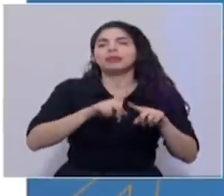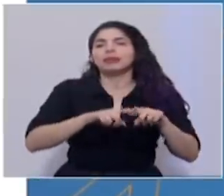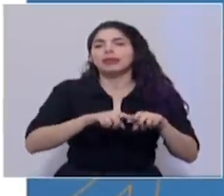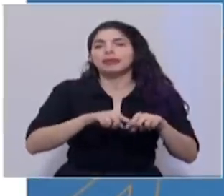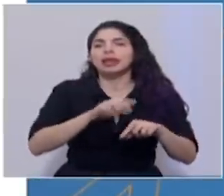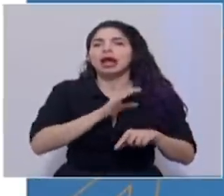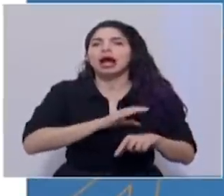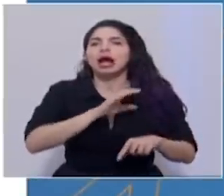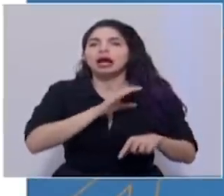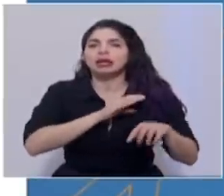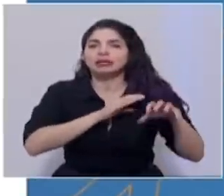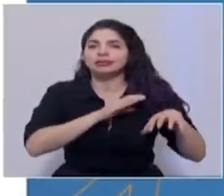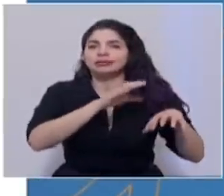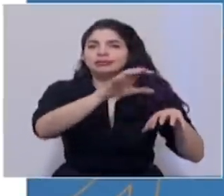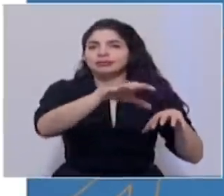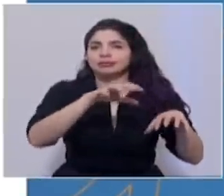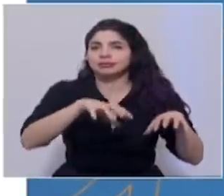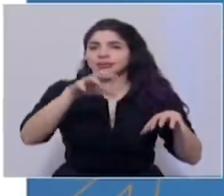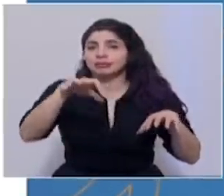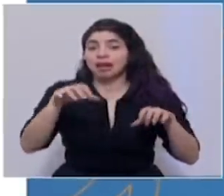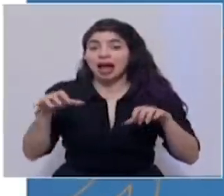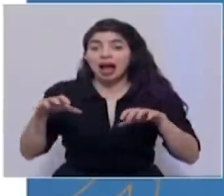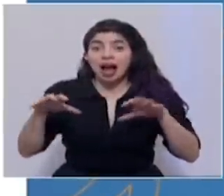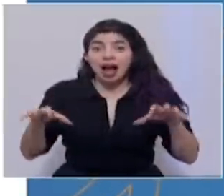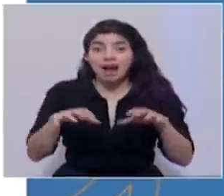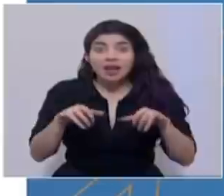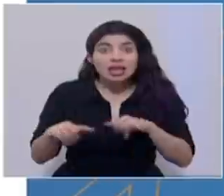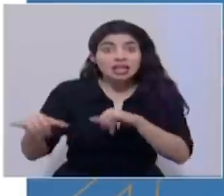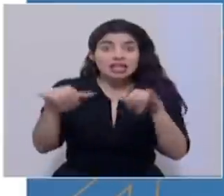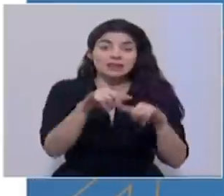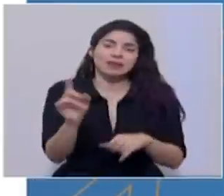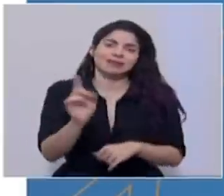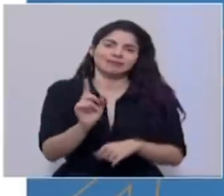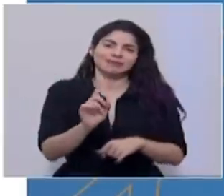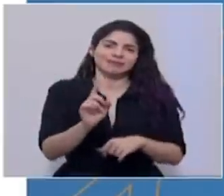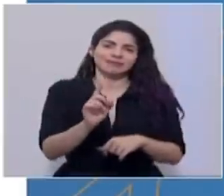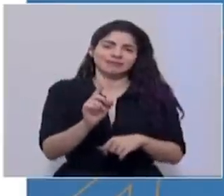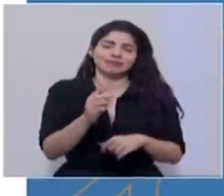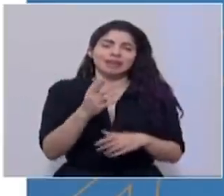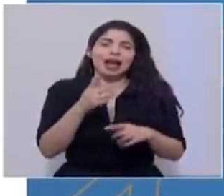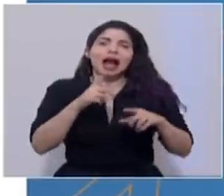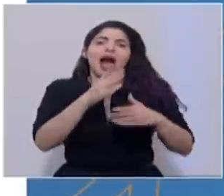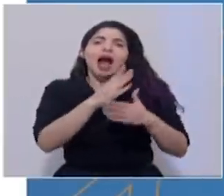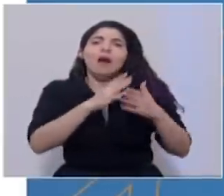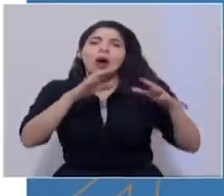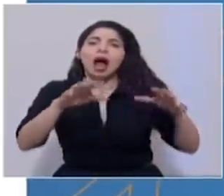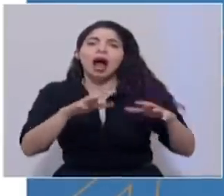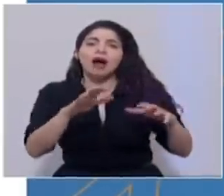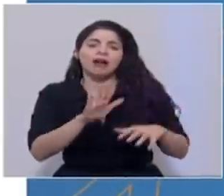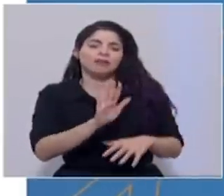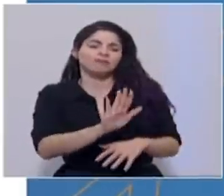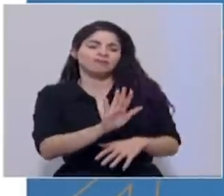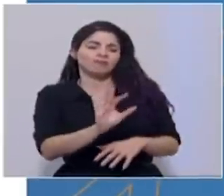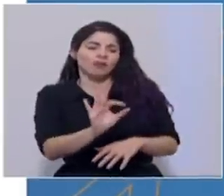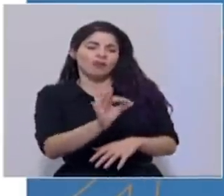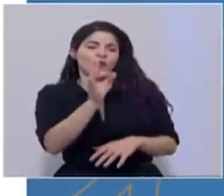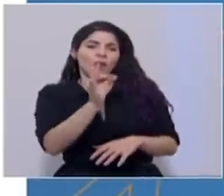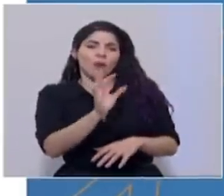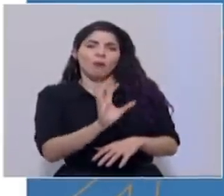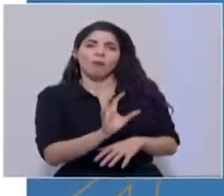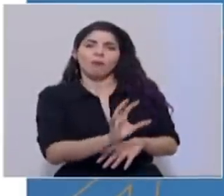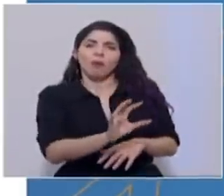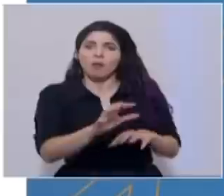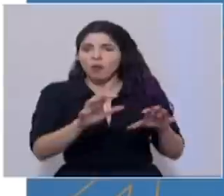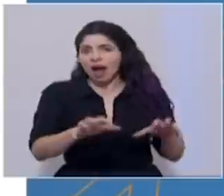de que no todas las actividades son iguales. Hay actividades que por sus características ya propias